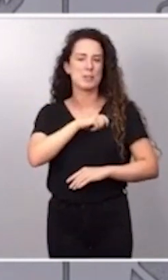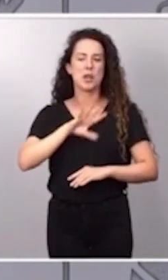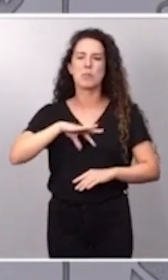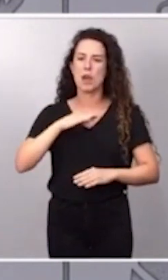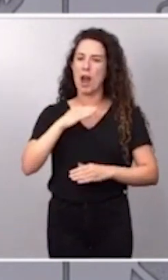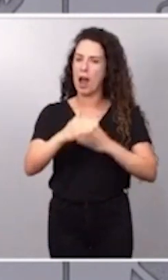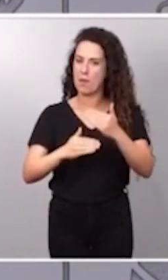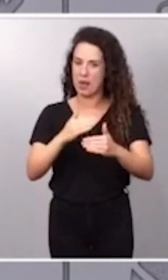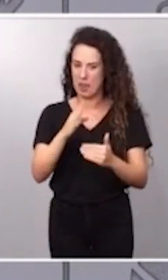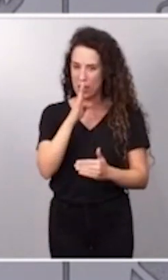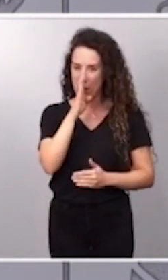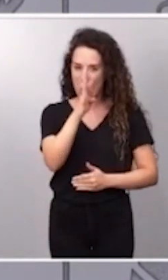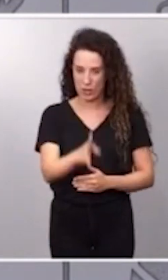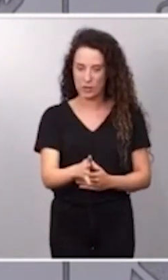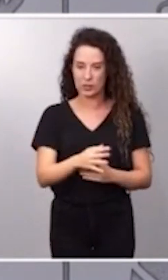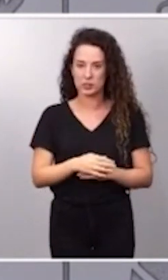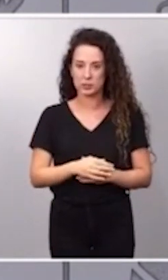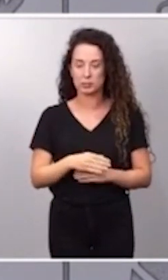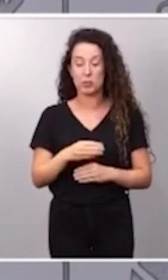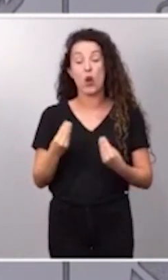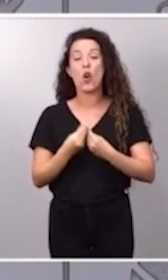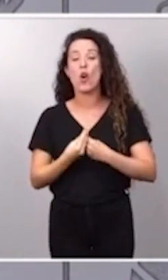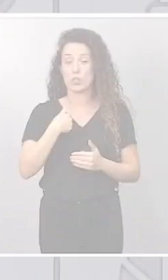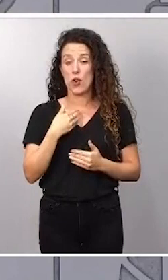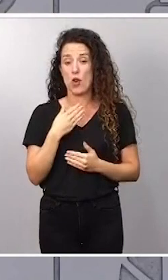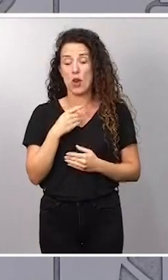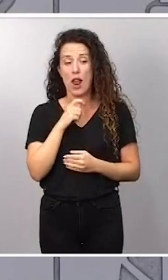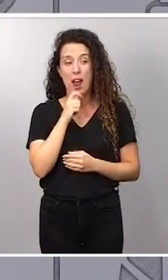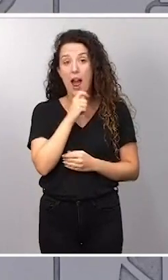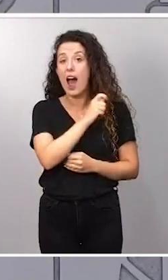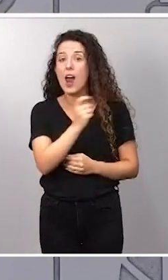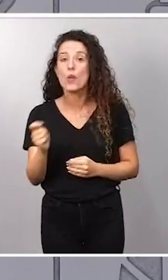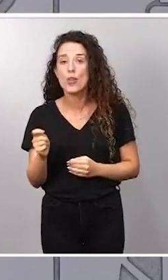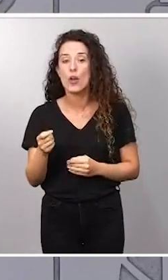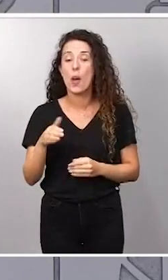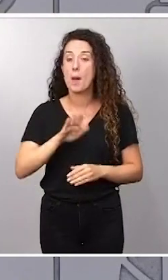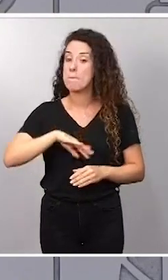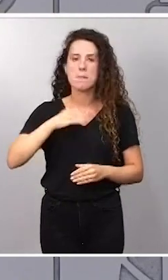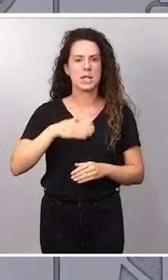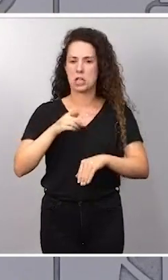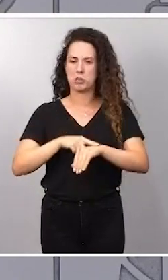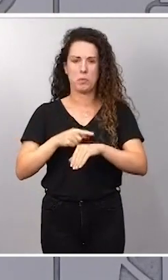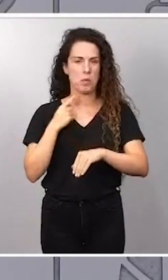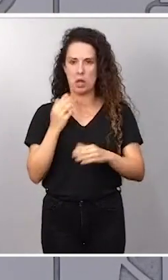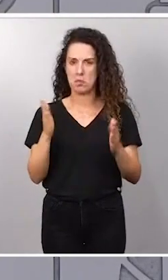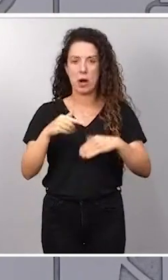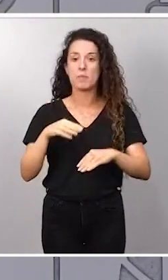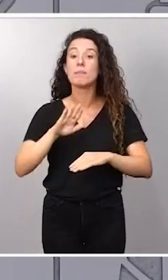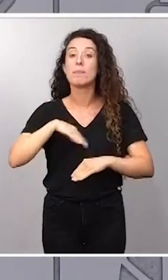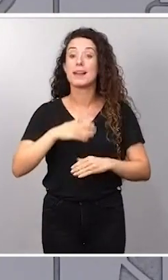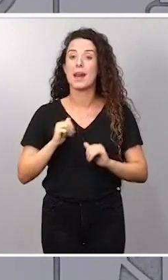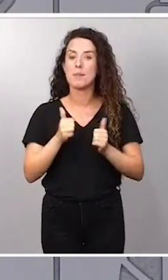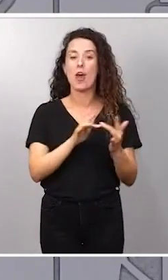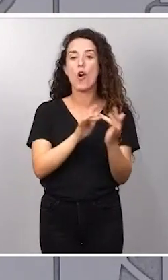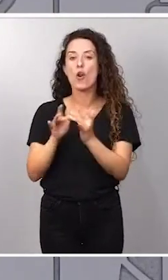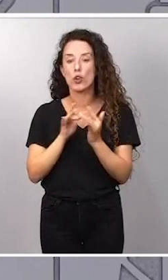en estos próximos cuatro años con un Gobierno progresista. Ahora mismo, sin tiempo que perder, vamos a iniciar los contactos con